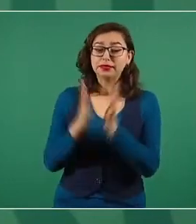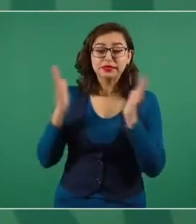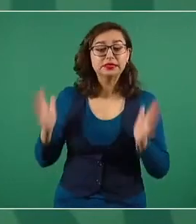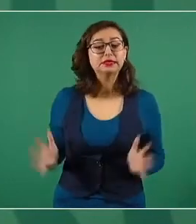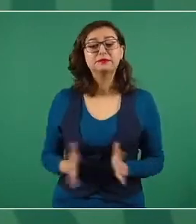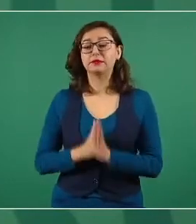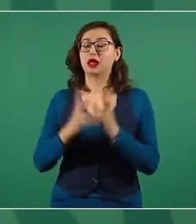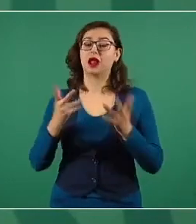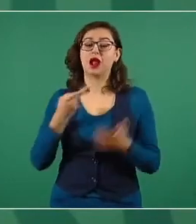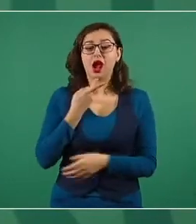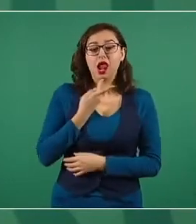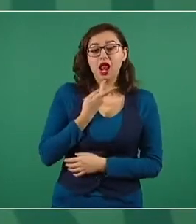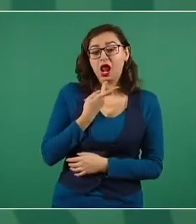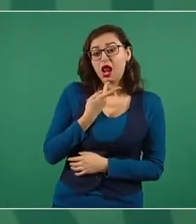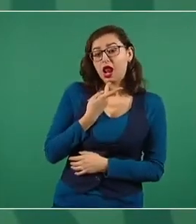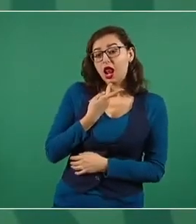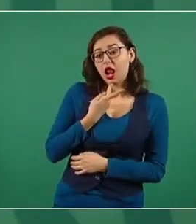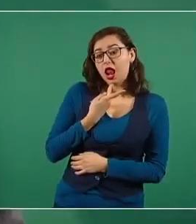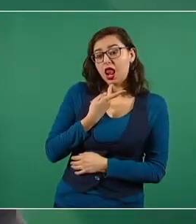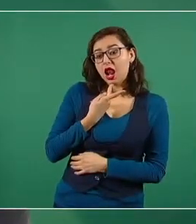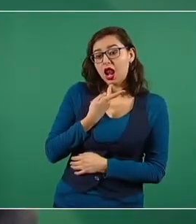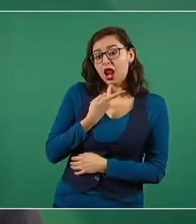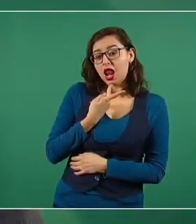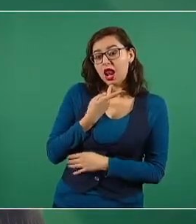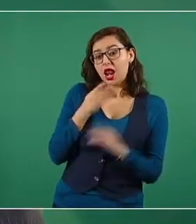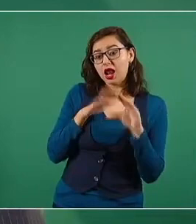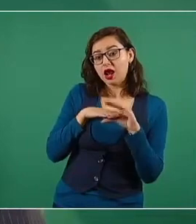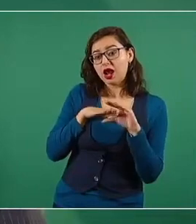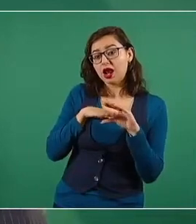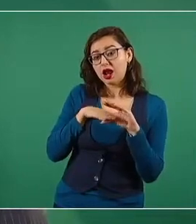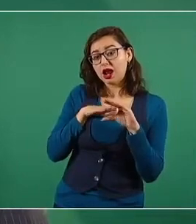instrumentos, pero era pura demagogia.